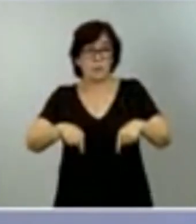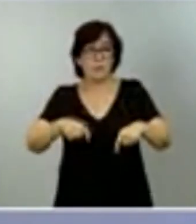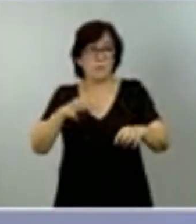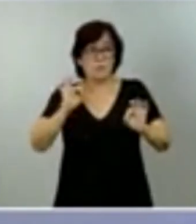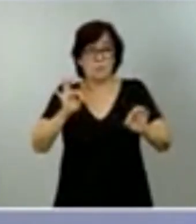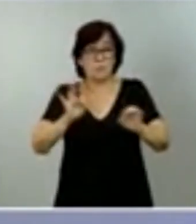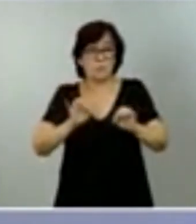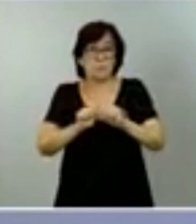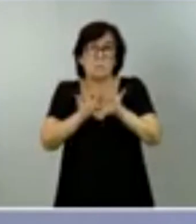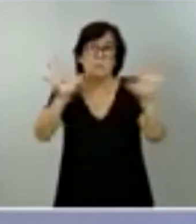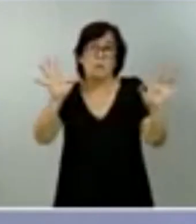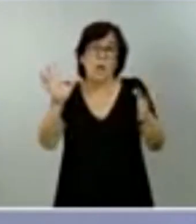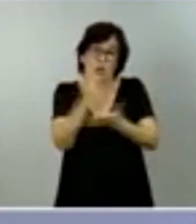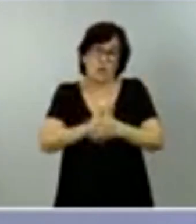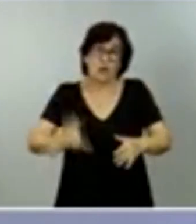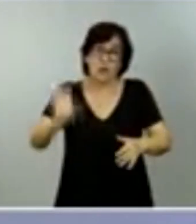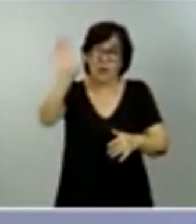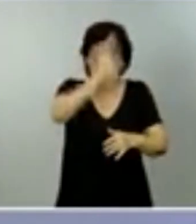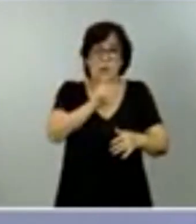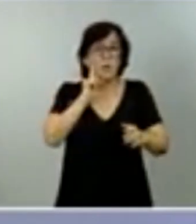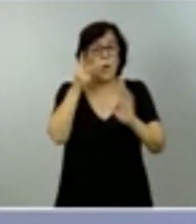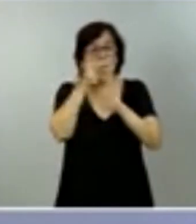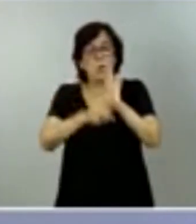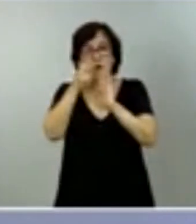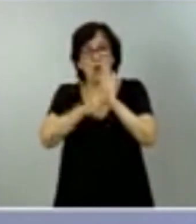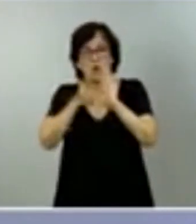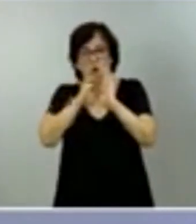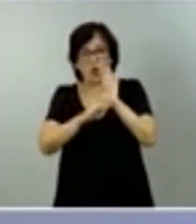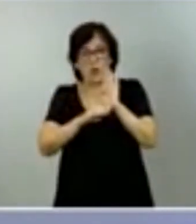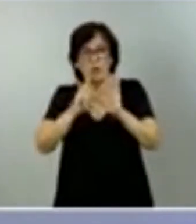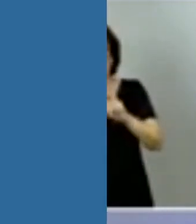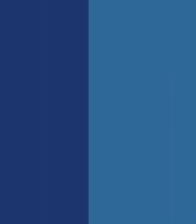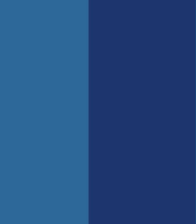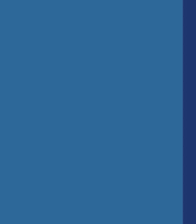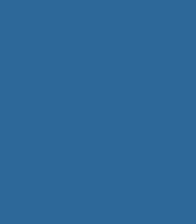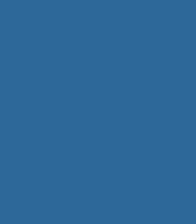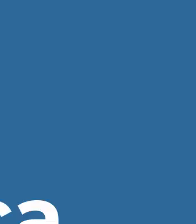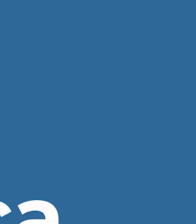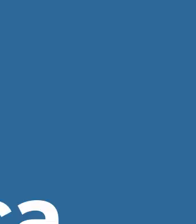a todos los territorios. El protocolo quedaría modificado en este sentido.